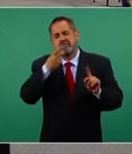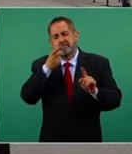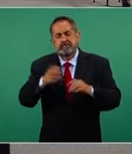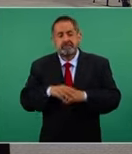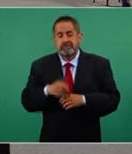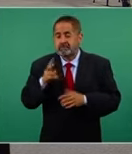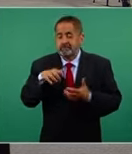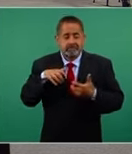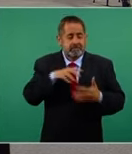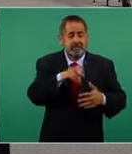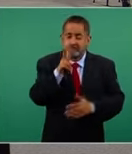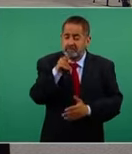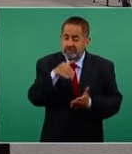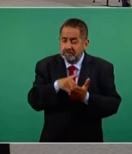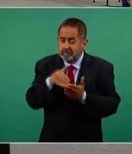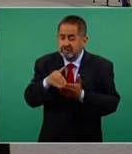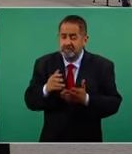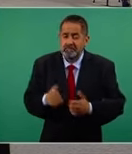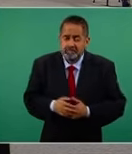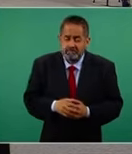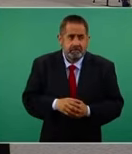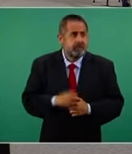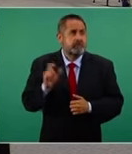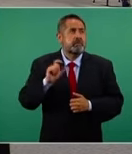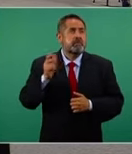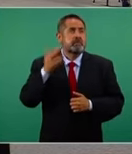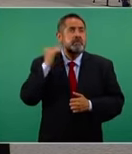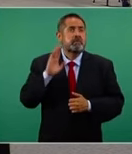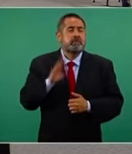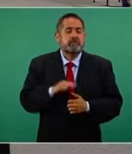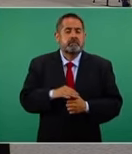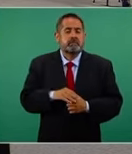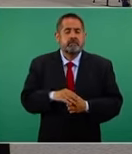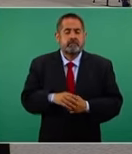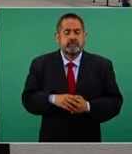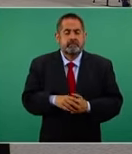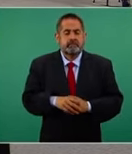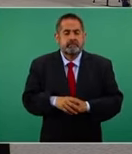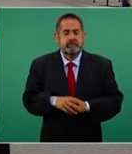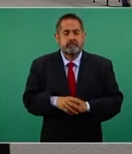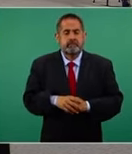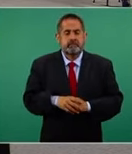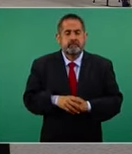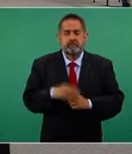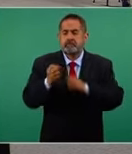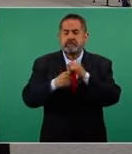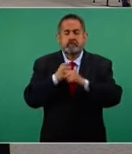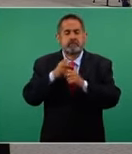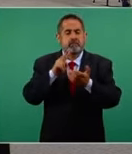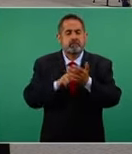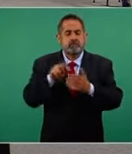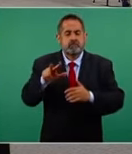Dos millones. ¿Cuándo fue? En el 2018. 2018.